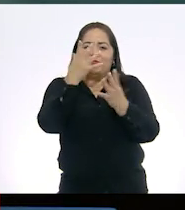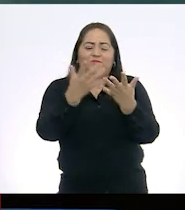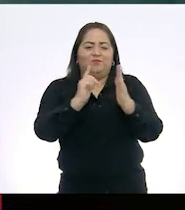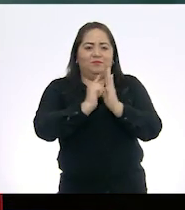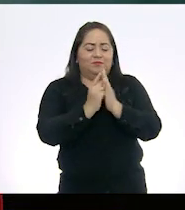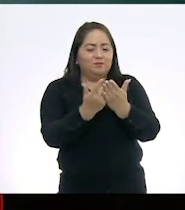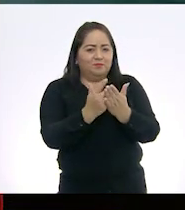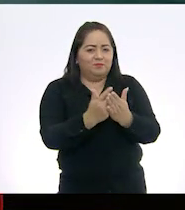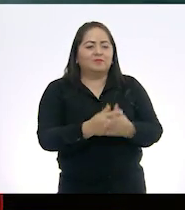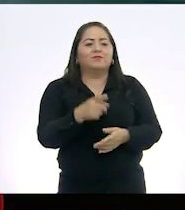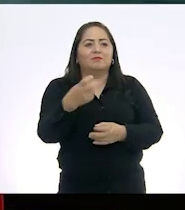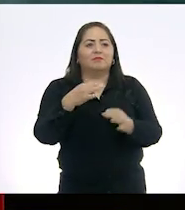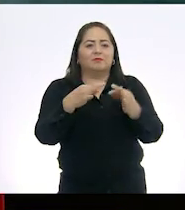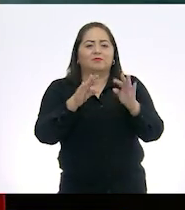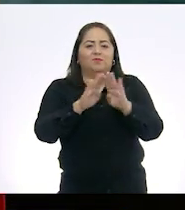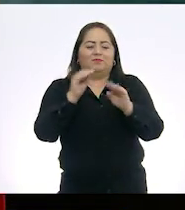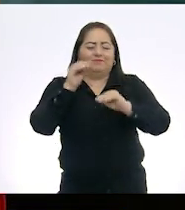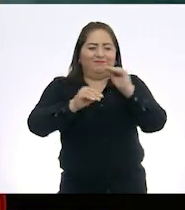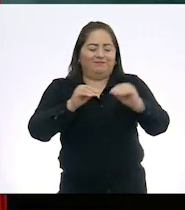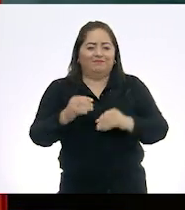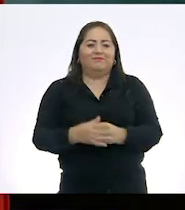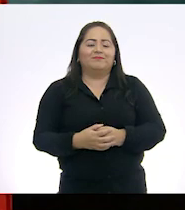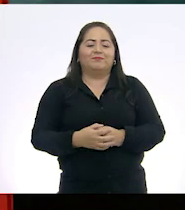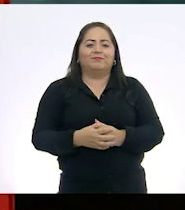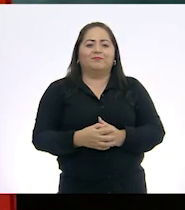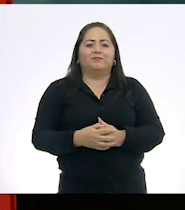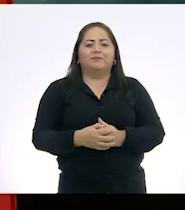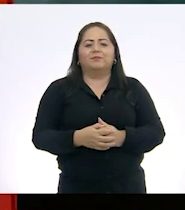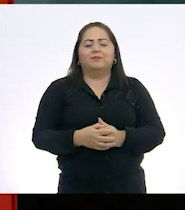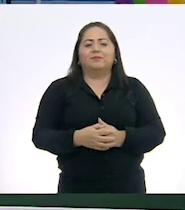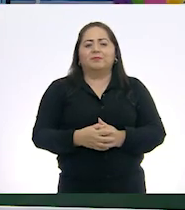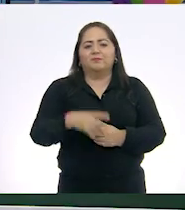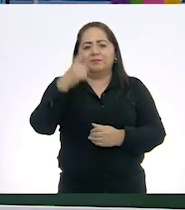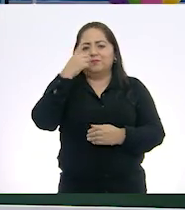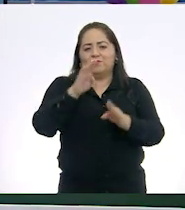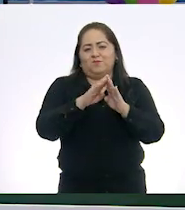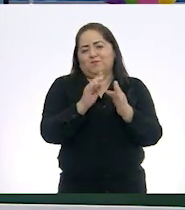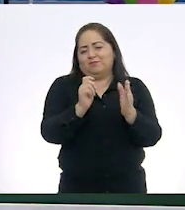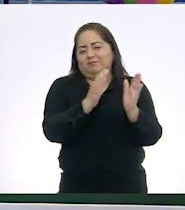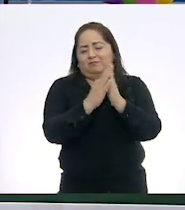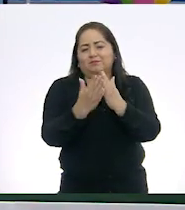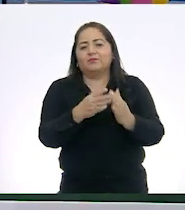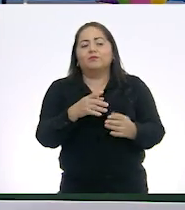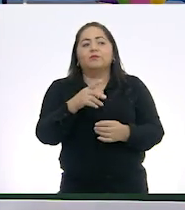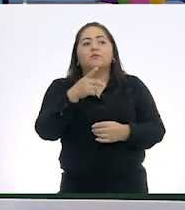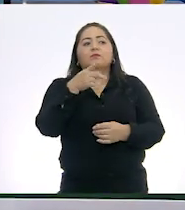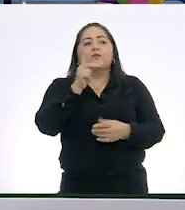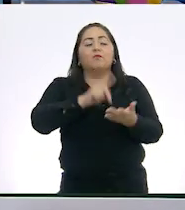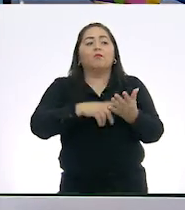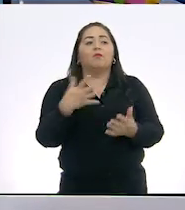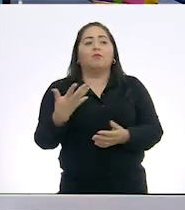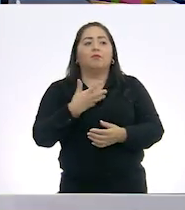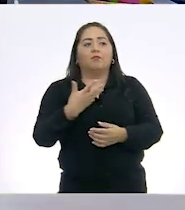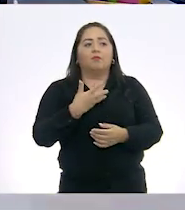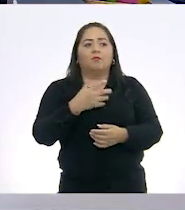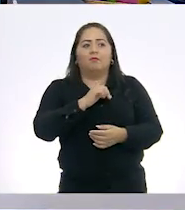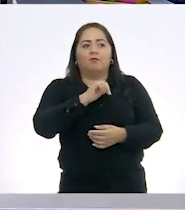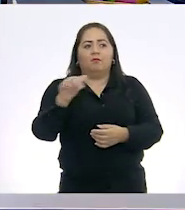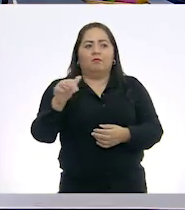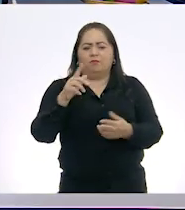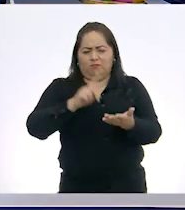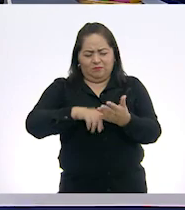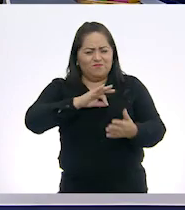artesanal y un libro digital y que vayan a la par, tomando en cuenta que tenemos recursos